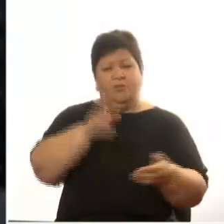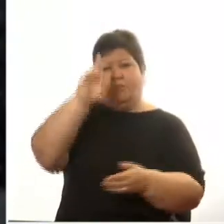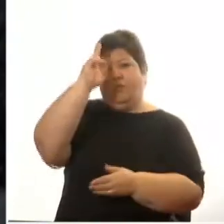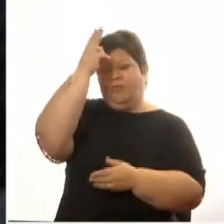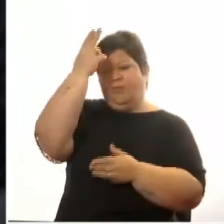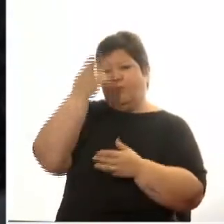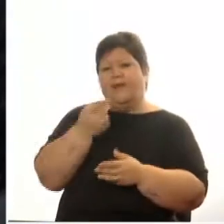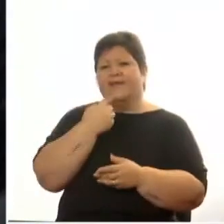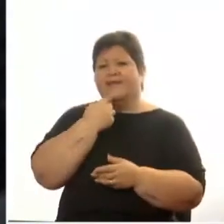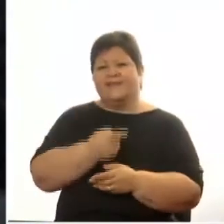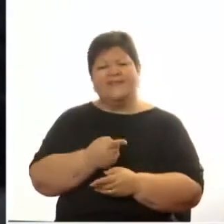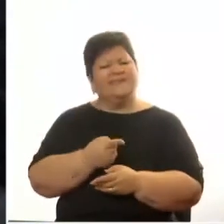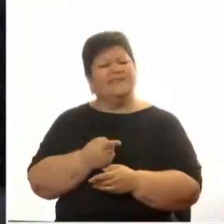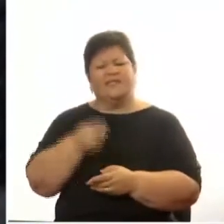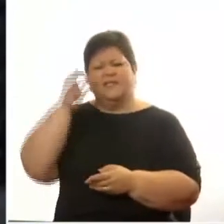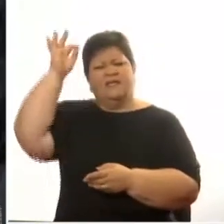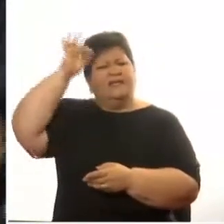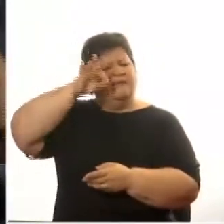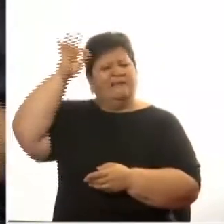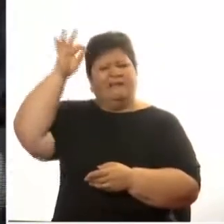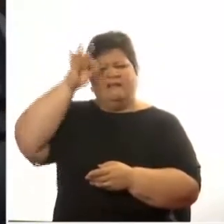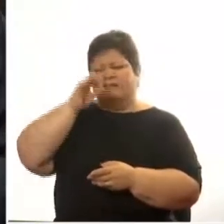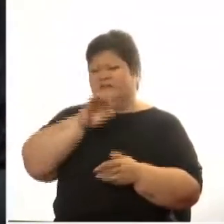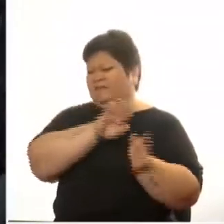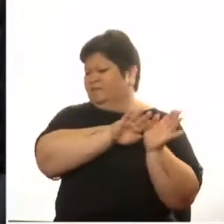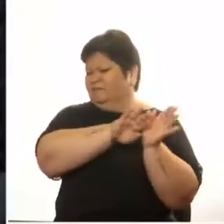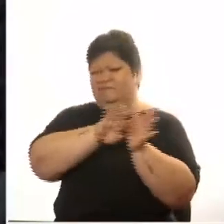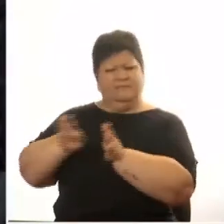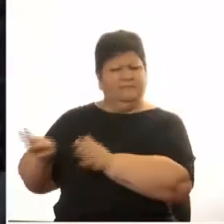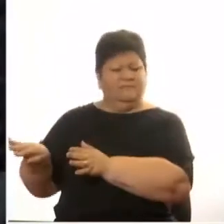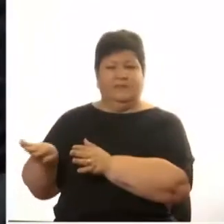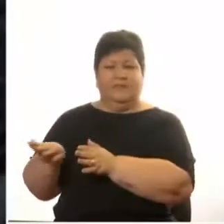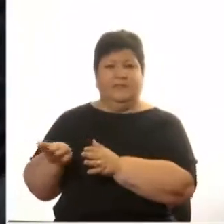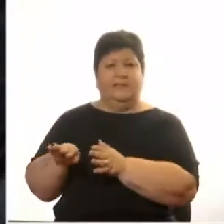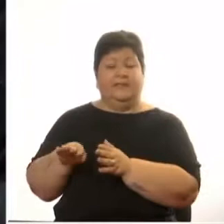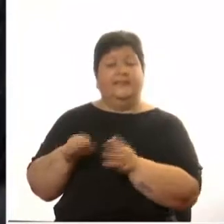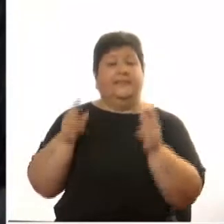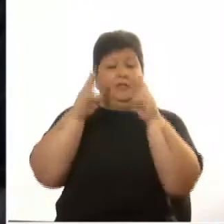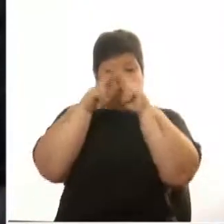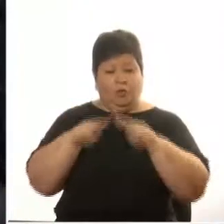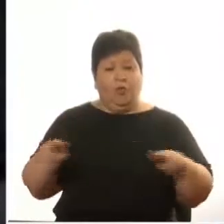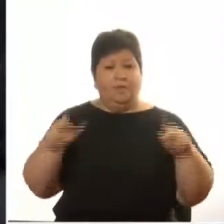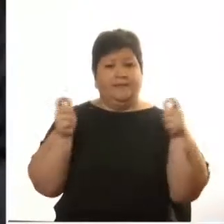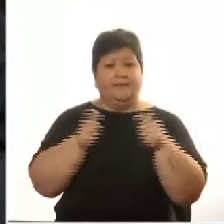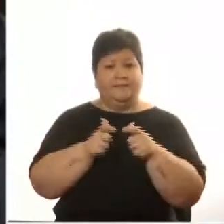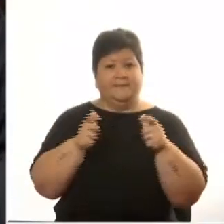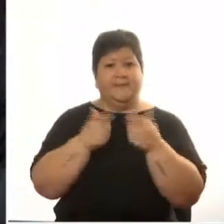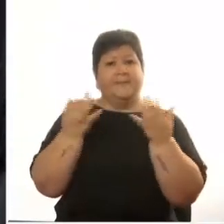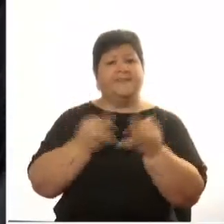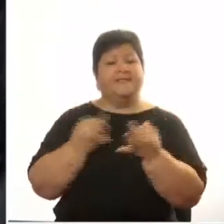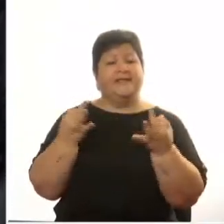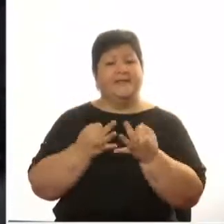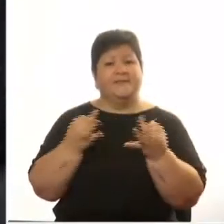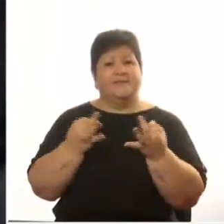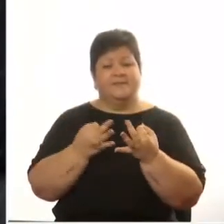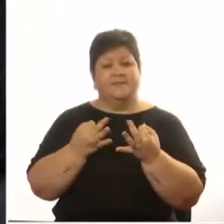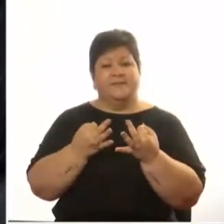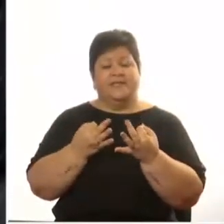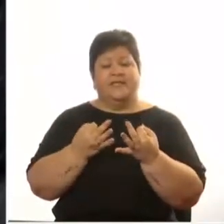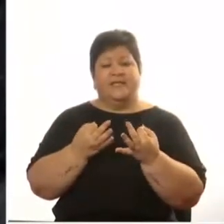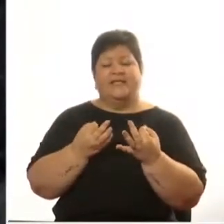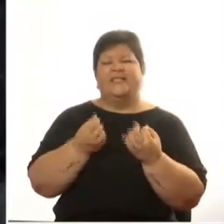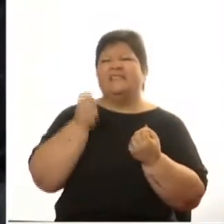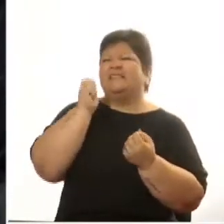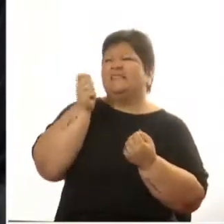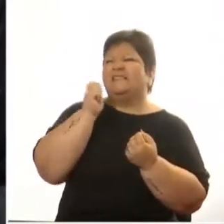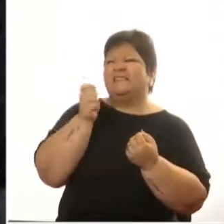mandato británico que creara un estado judío se forma un comité especial en las Naciones Unidas y lo integran el profesor Enrique Rodríguez